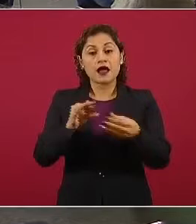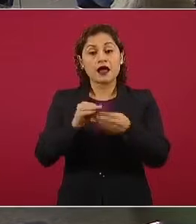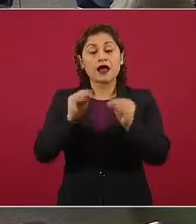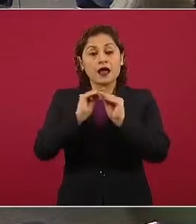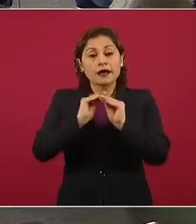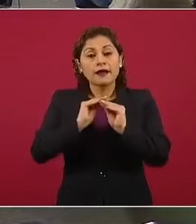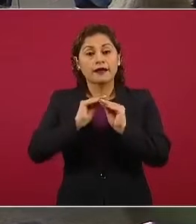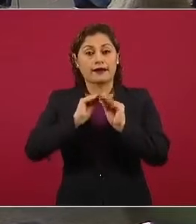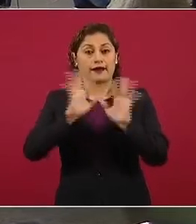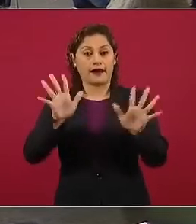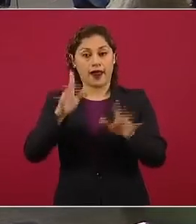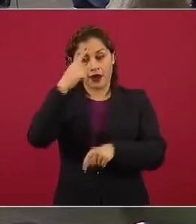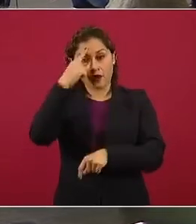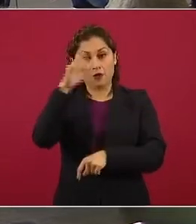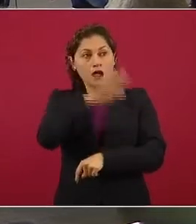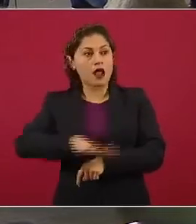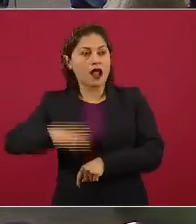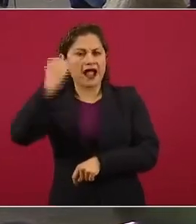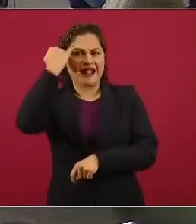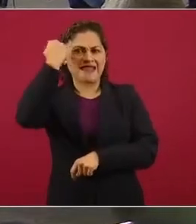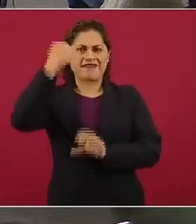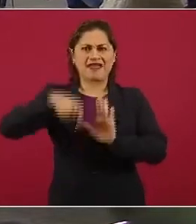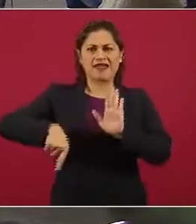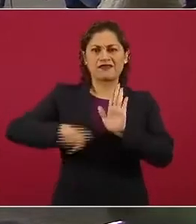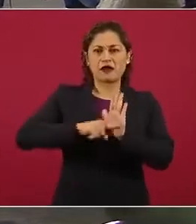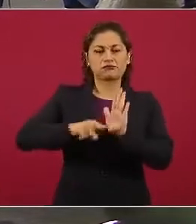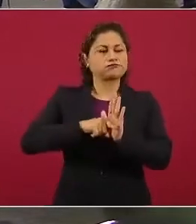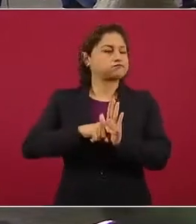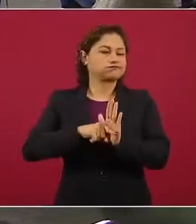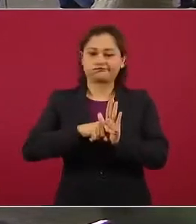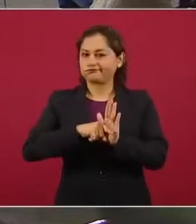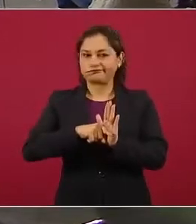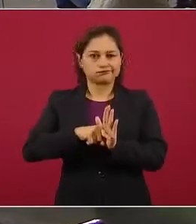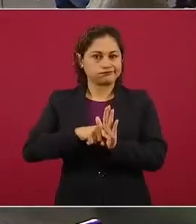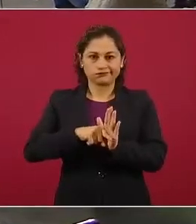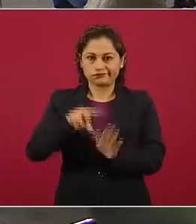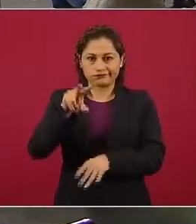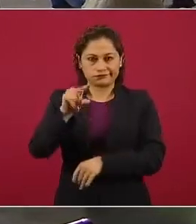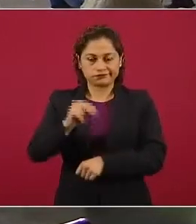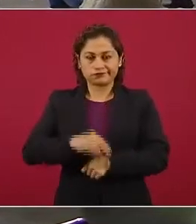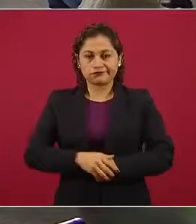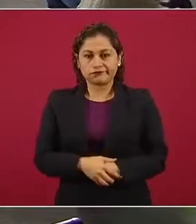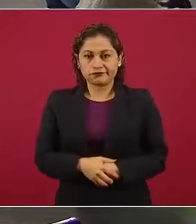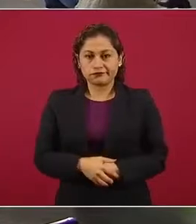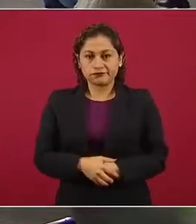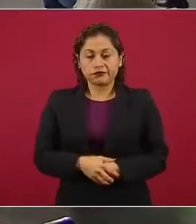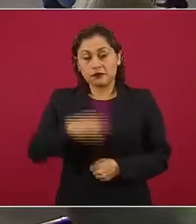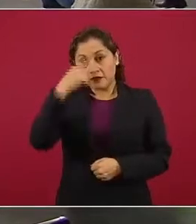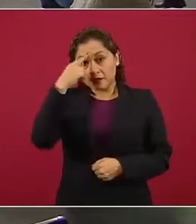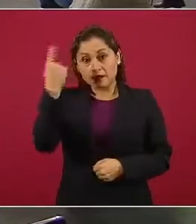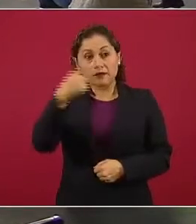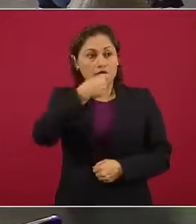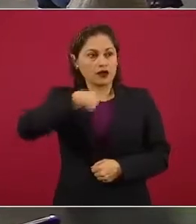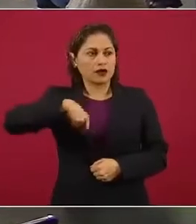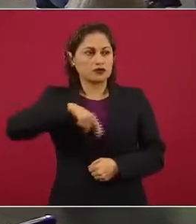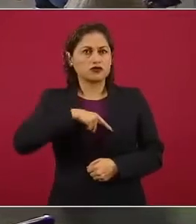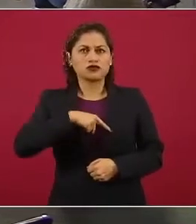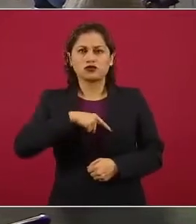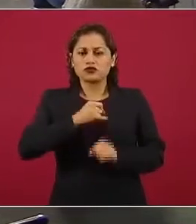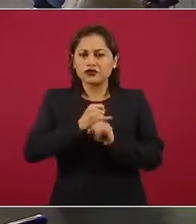desmistificar, o sea, que sepamos lo que está realmente